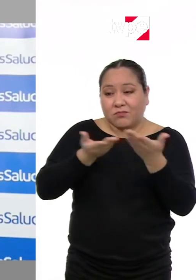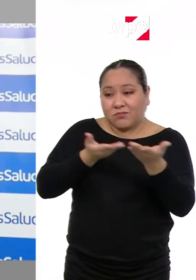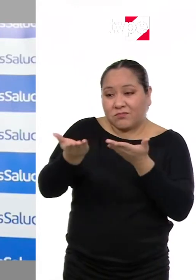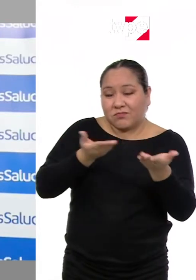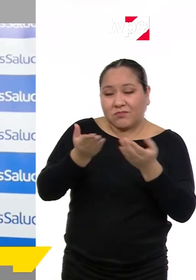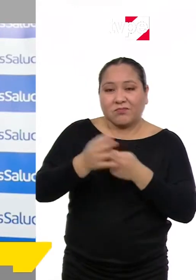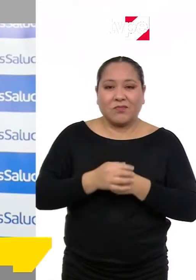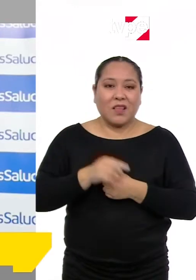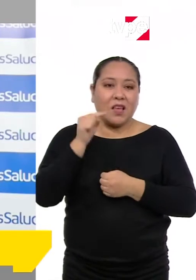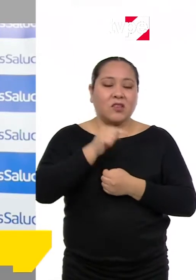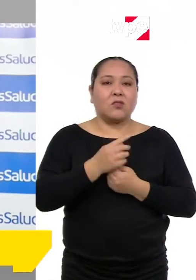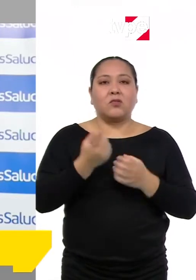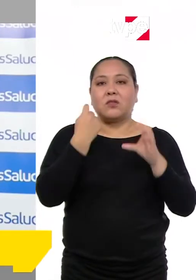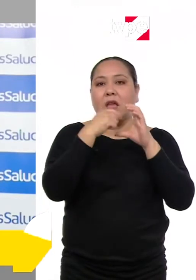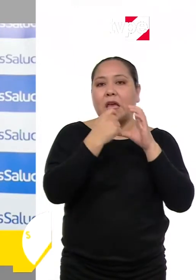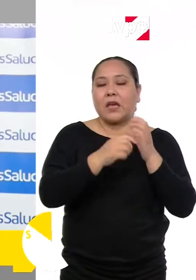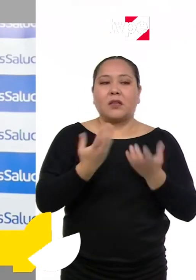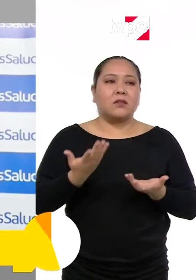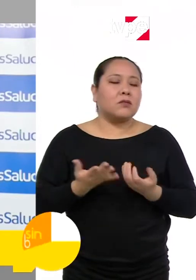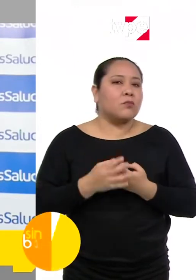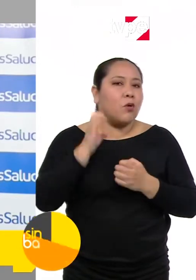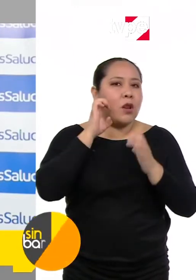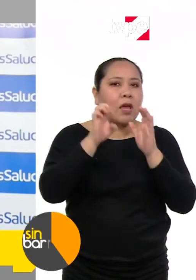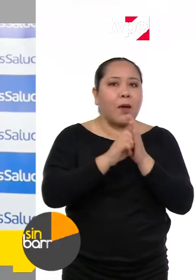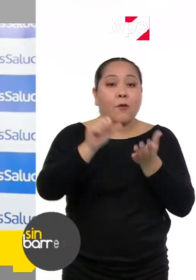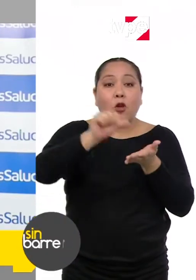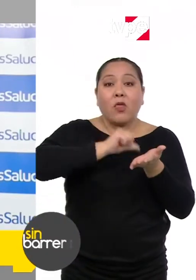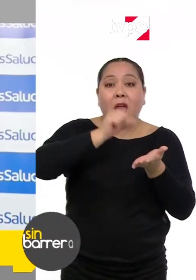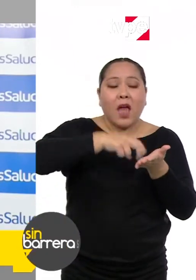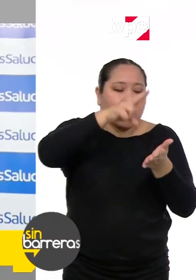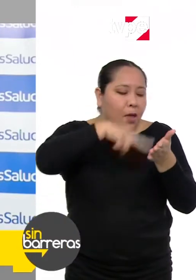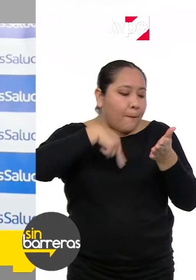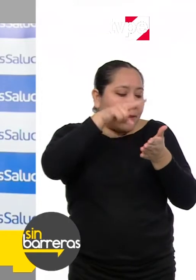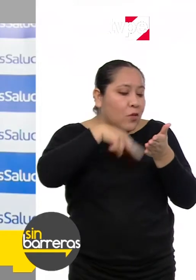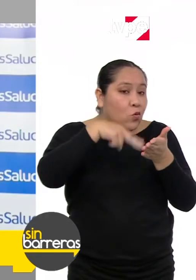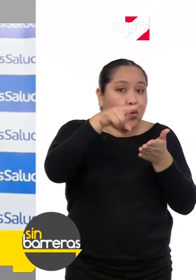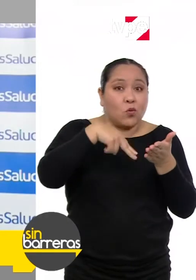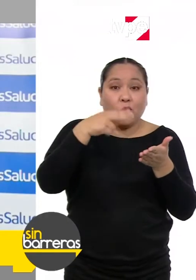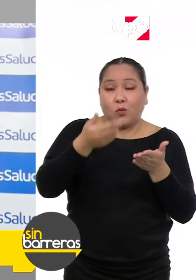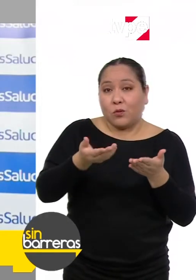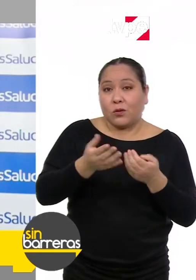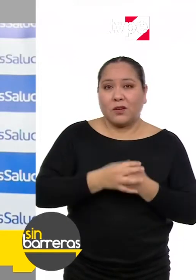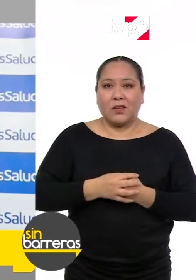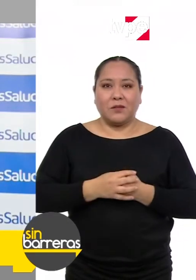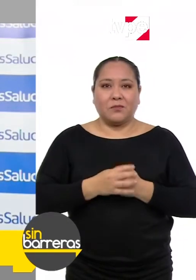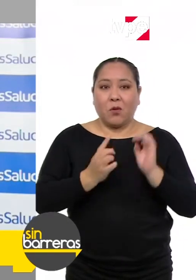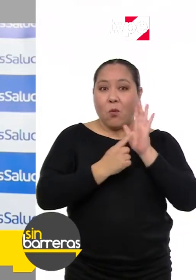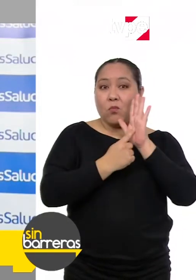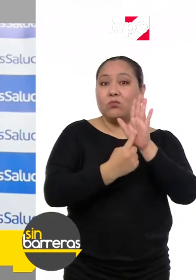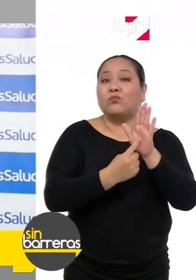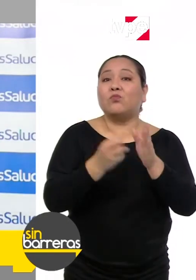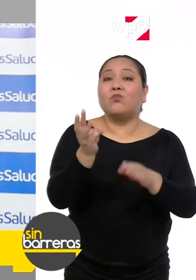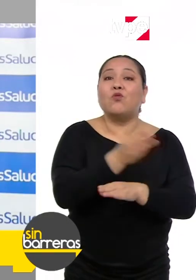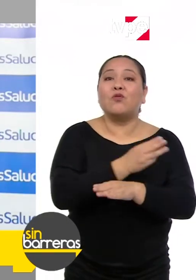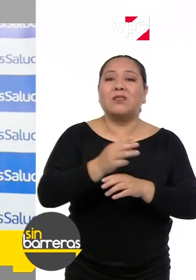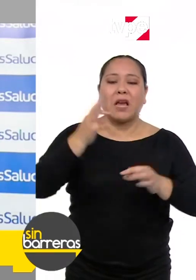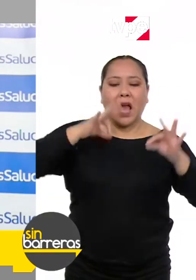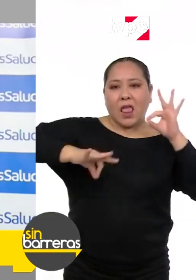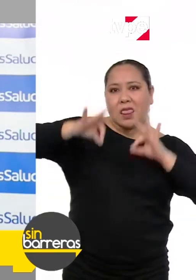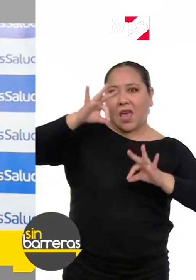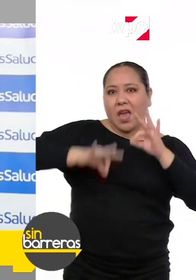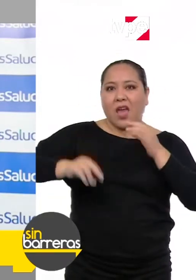talleres ocupacionales. Entre ellos están talleres de arte, pintura, expresión musical,